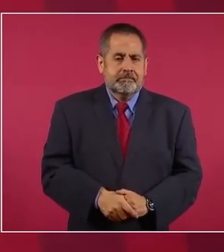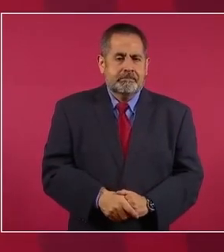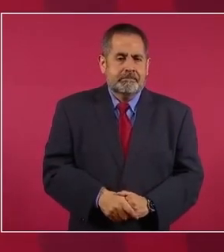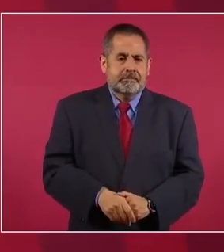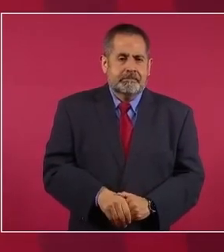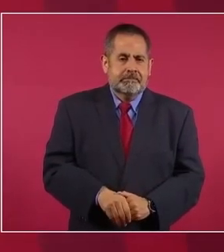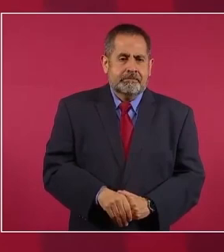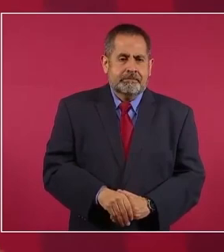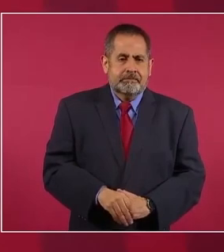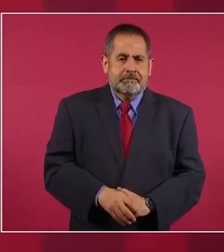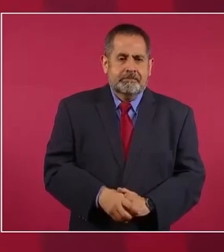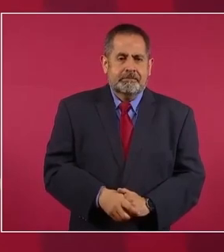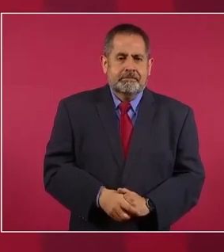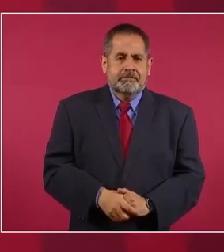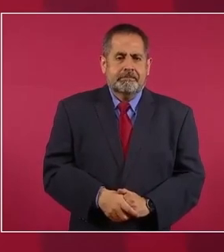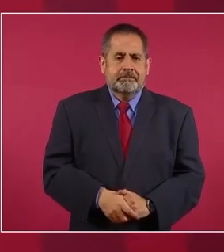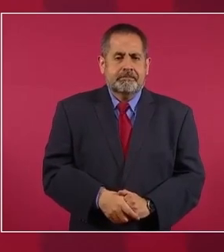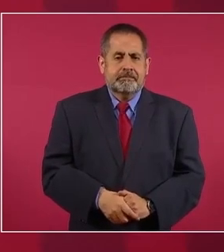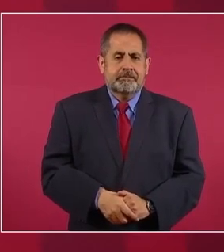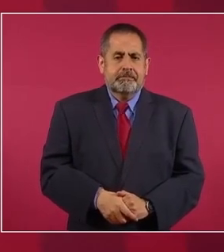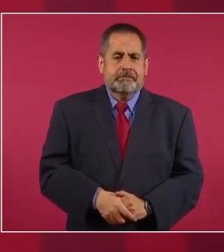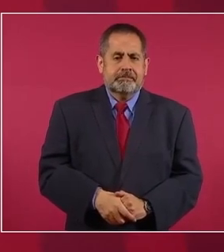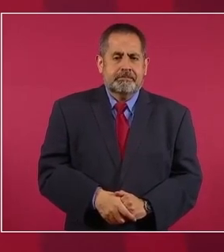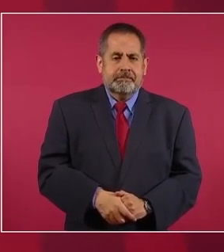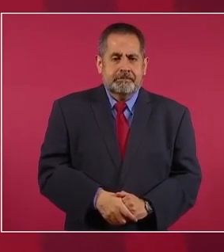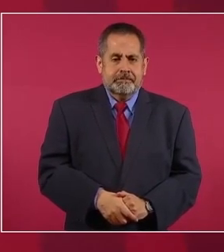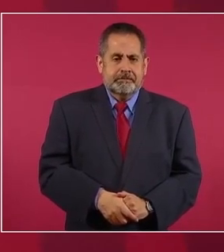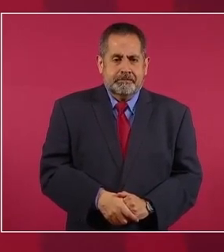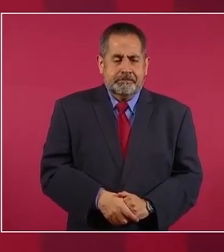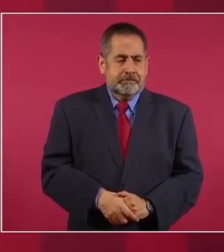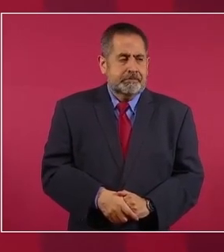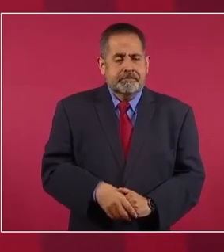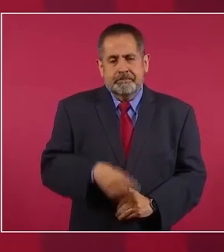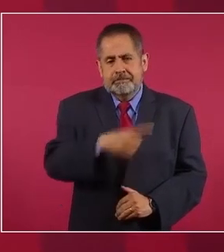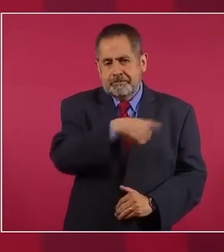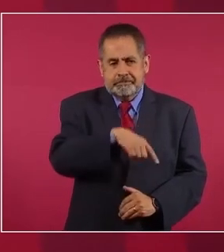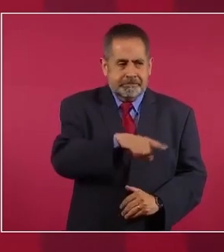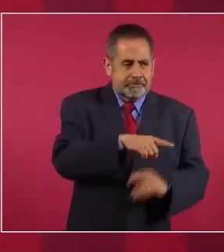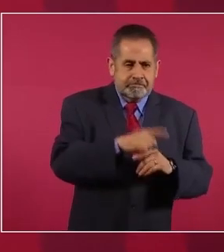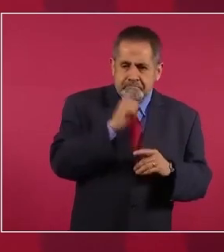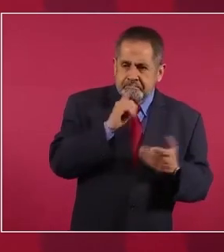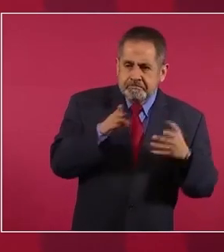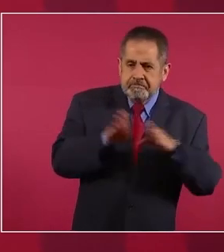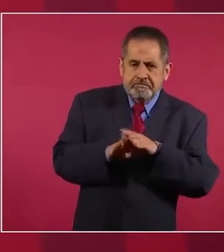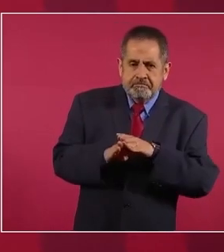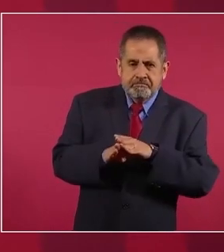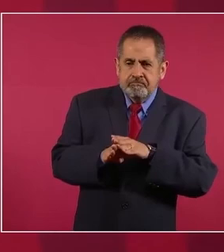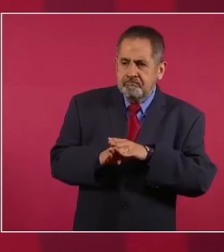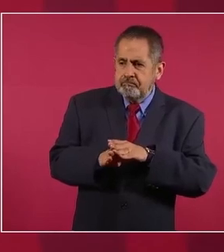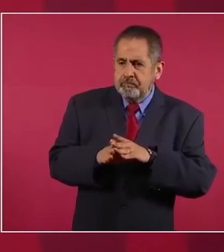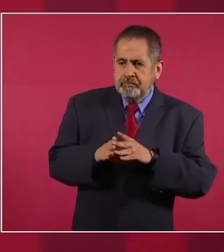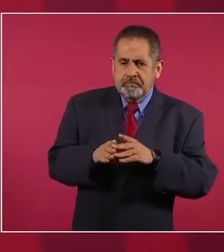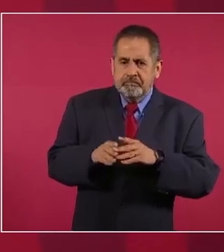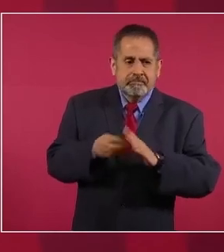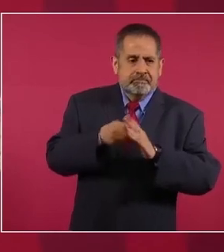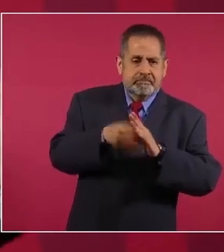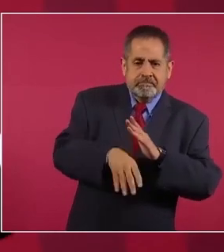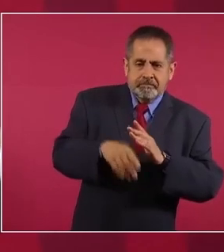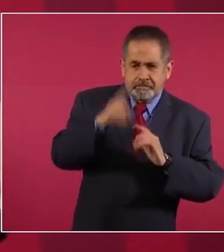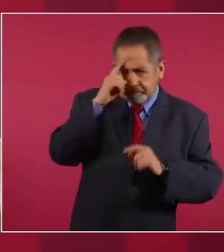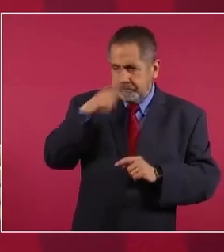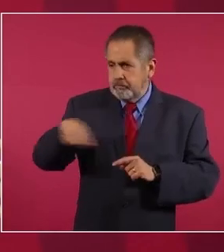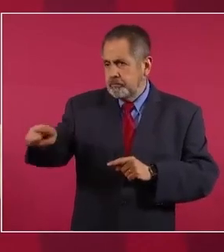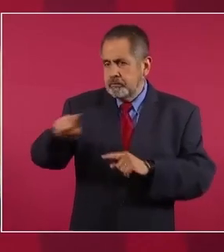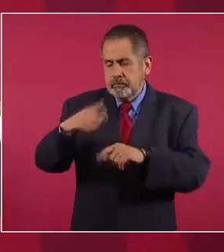es parte de la censura sutil que existe para que